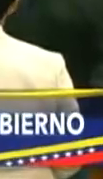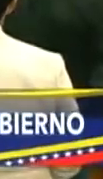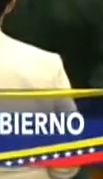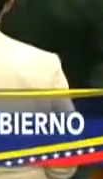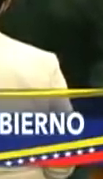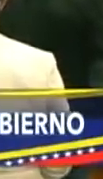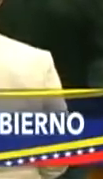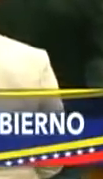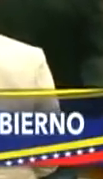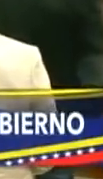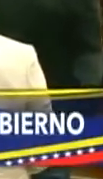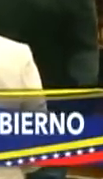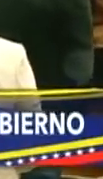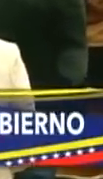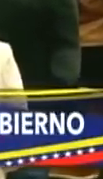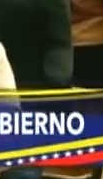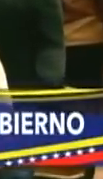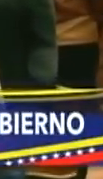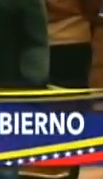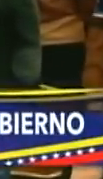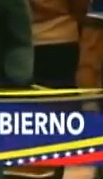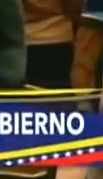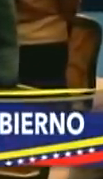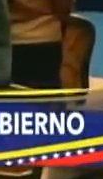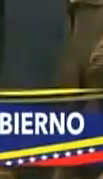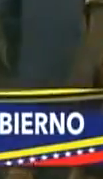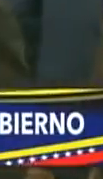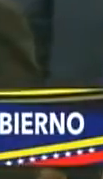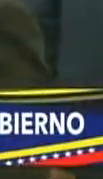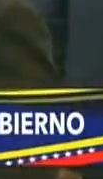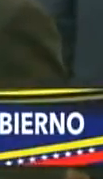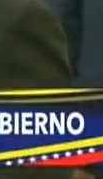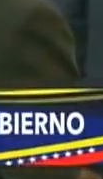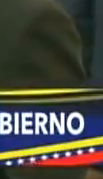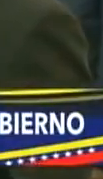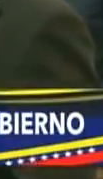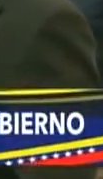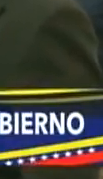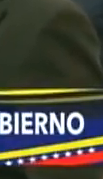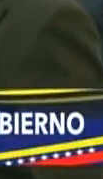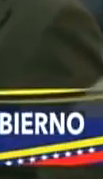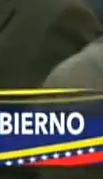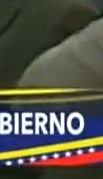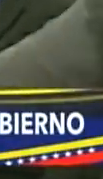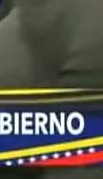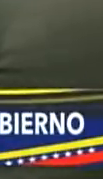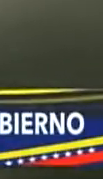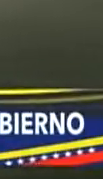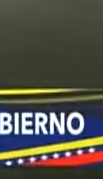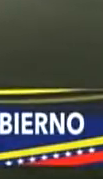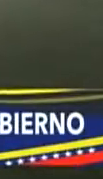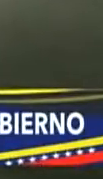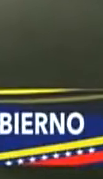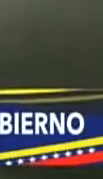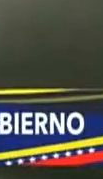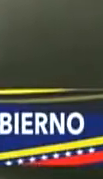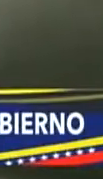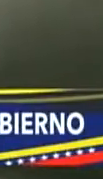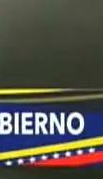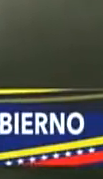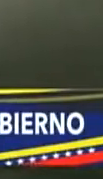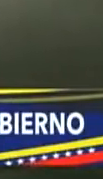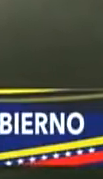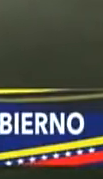gobierno ejecutivo, regional y también el gobierno municipal. Allí saluda al presidente de la República, Sergio Garrido,